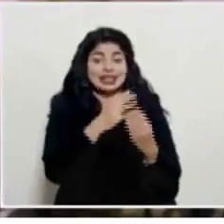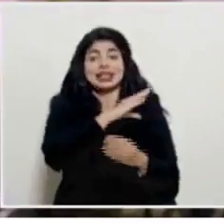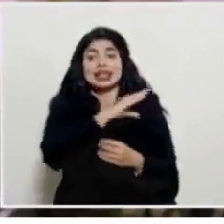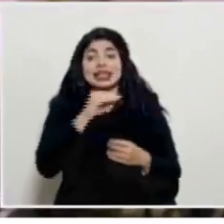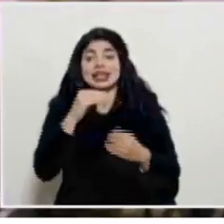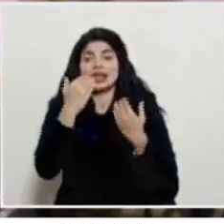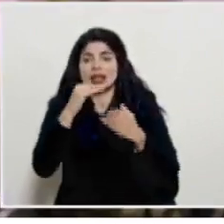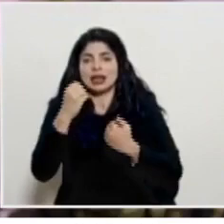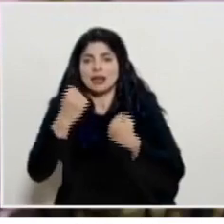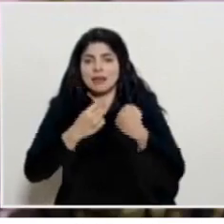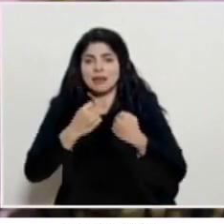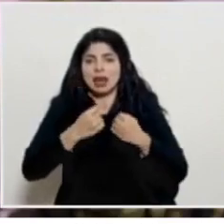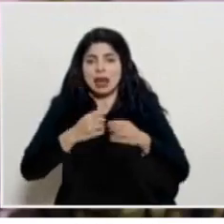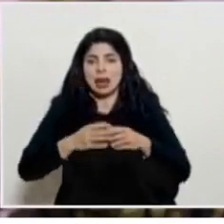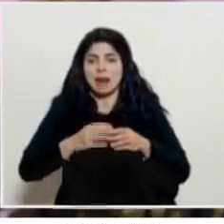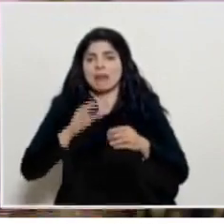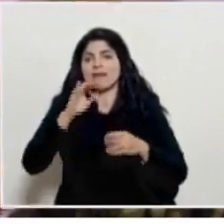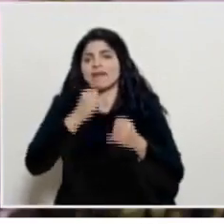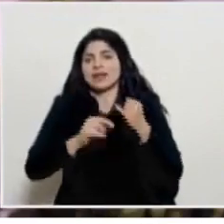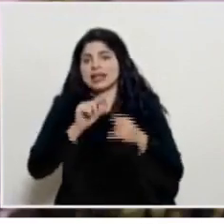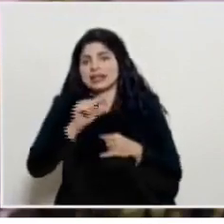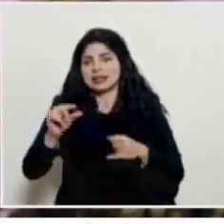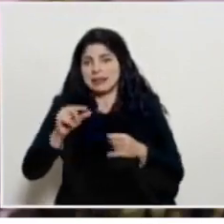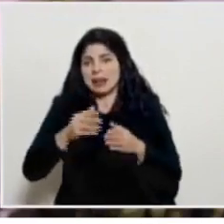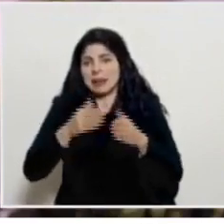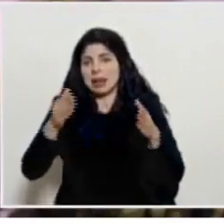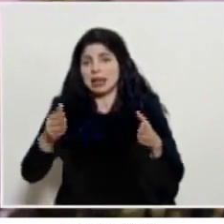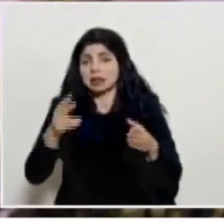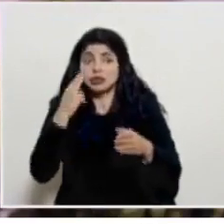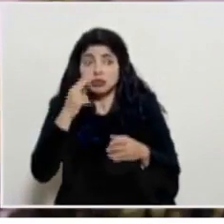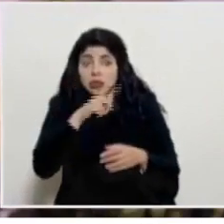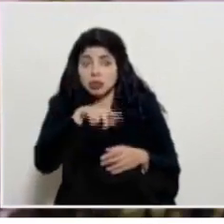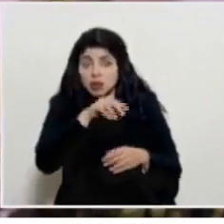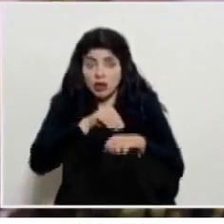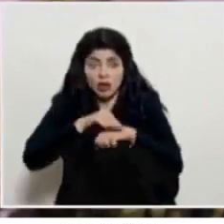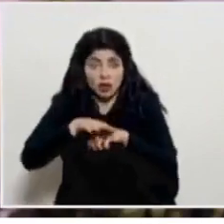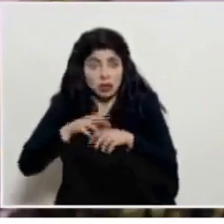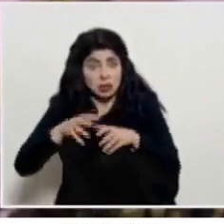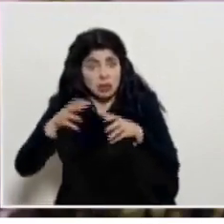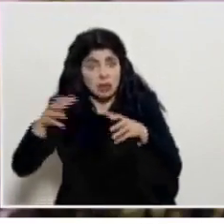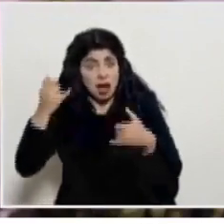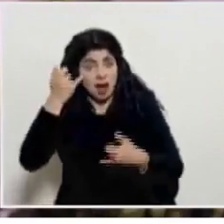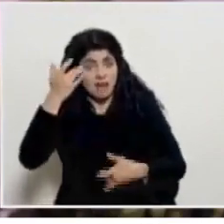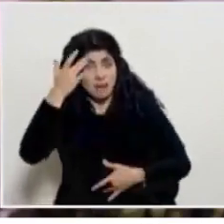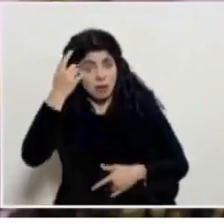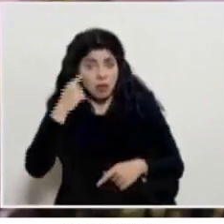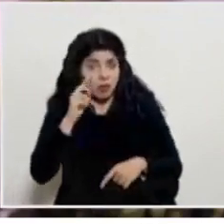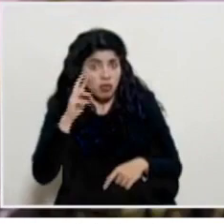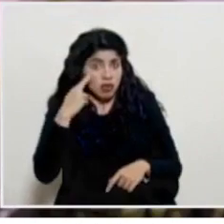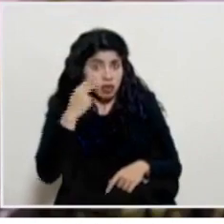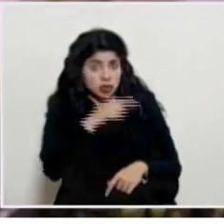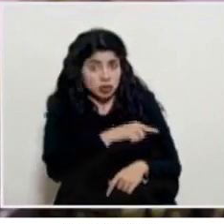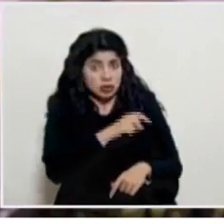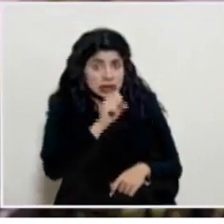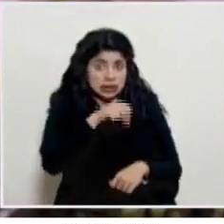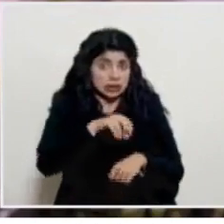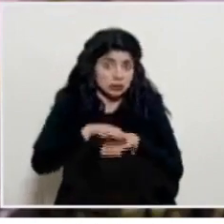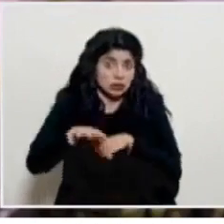ampliación de la restricción vehicular los fines de semana ¿hay alguna incidencia que ustedes hayan visto en el aumento de casos que estamos teniendo estas últimas semanas y esa política o no?